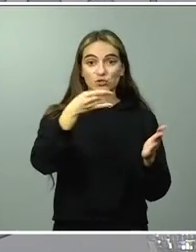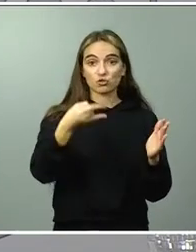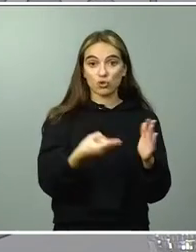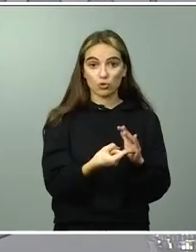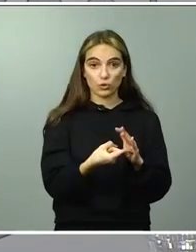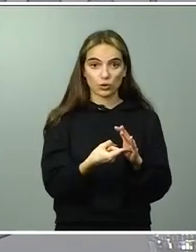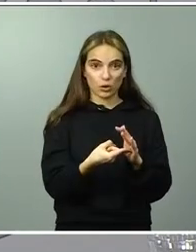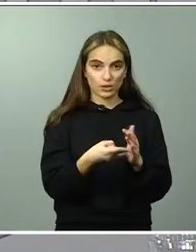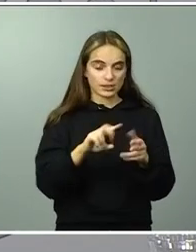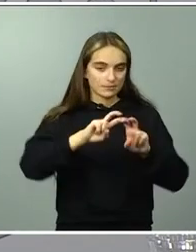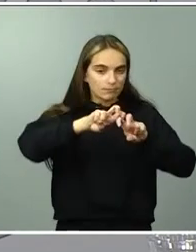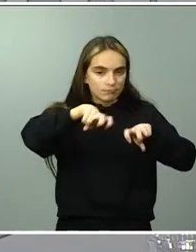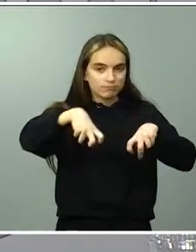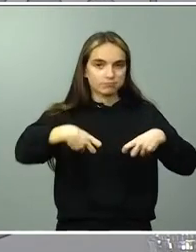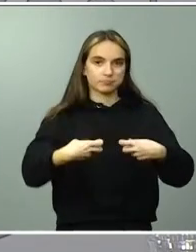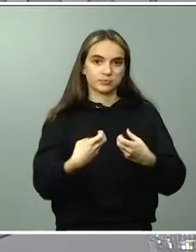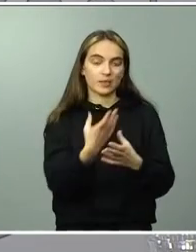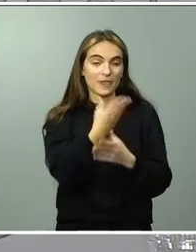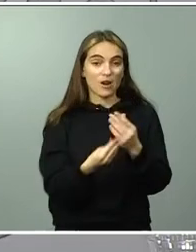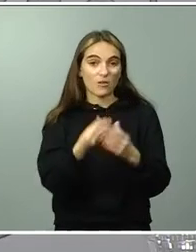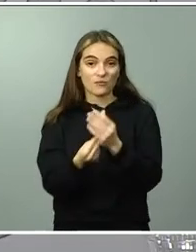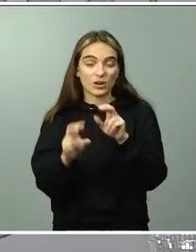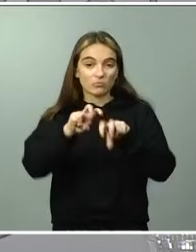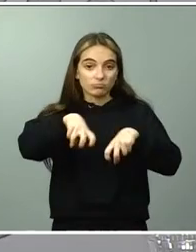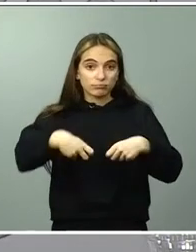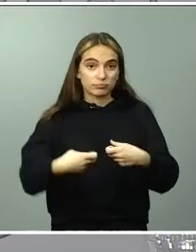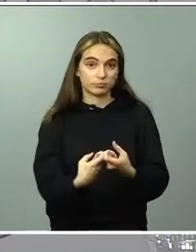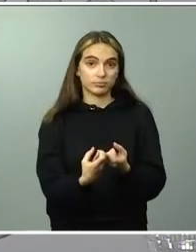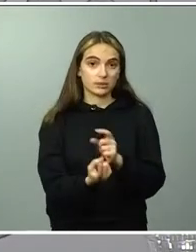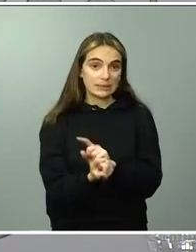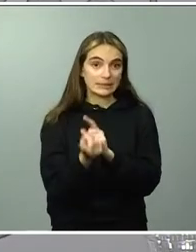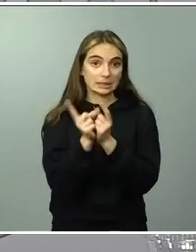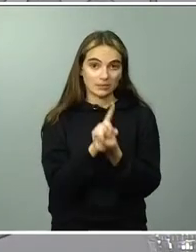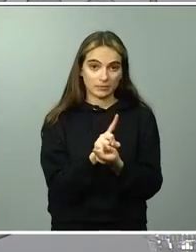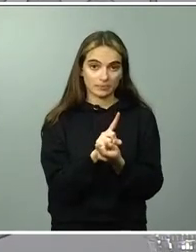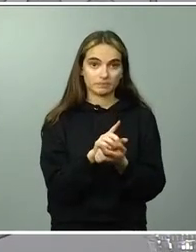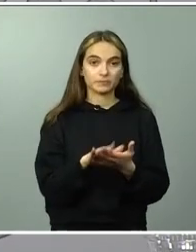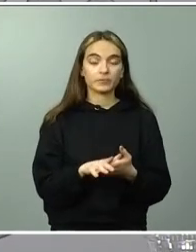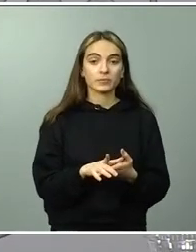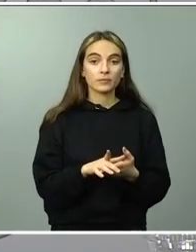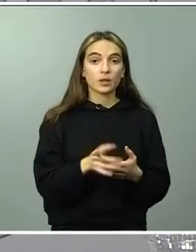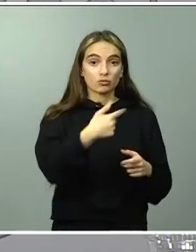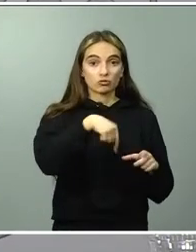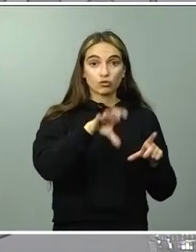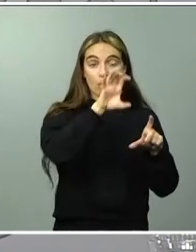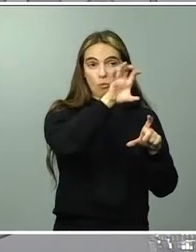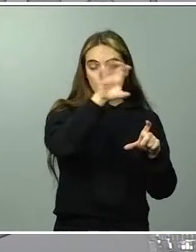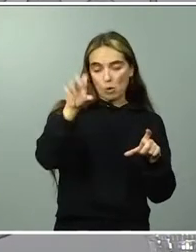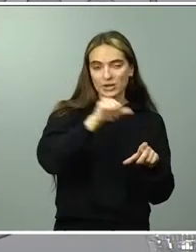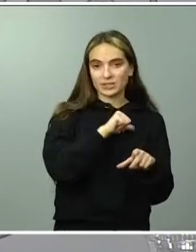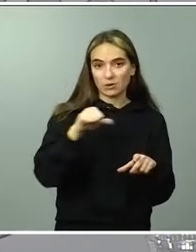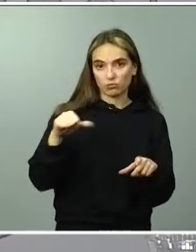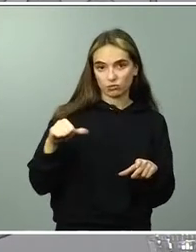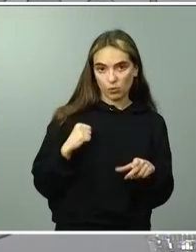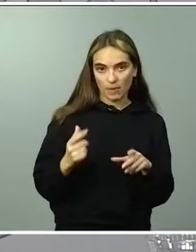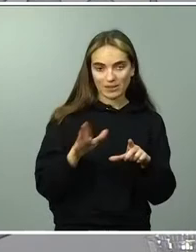el daño causado que además en este caso se han hecho con el diálogo con las comunidades autónomas afectadas con Asturias y con Cantabria y no